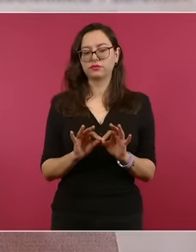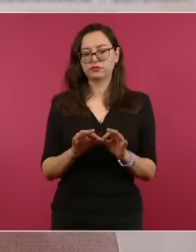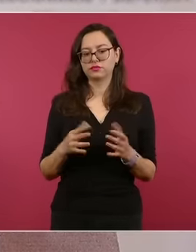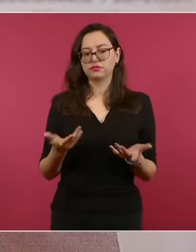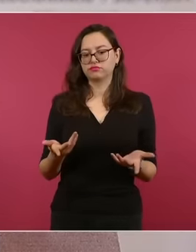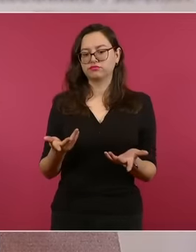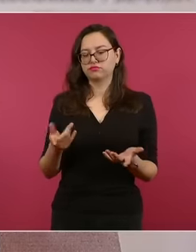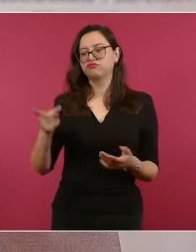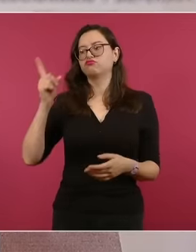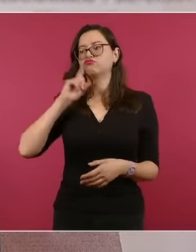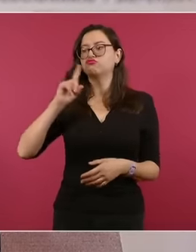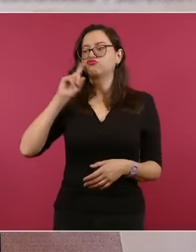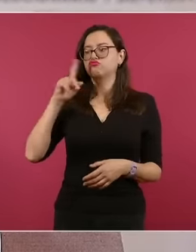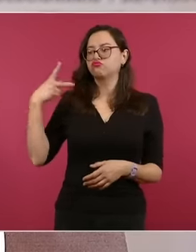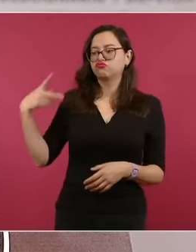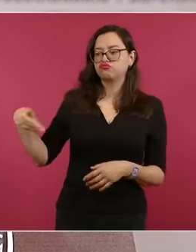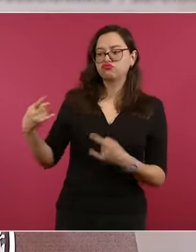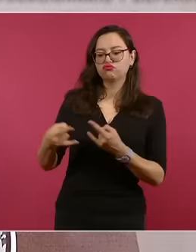escuchemos a ella.